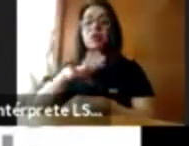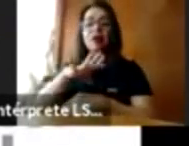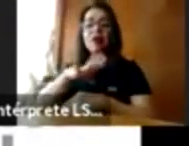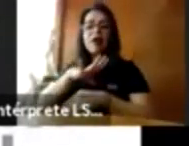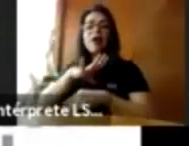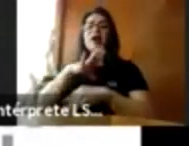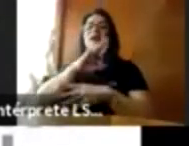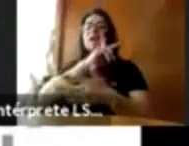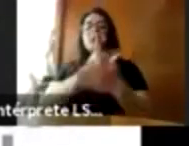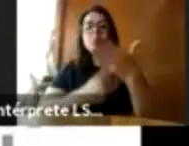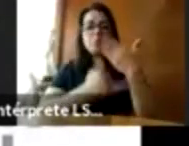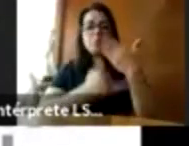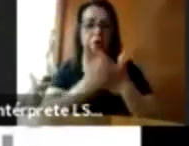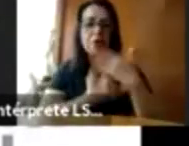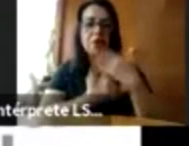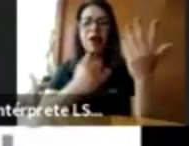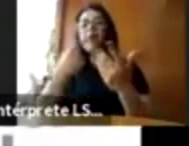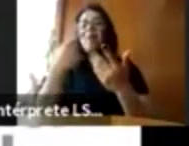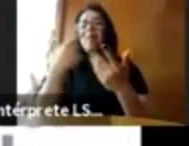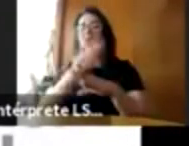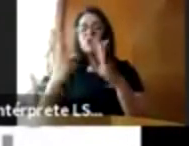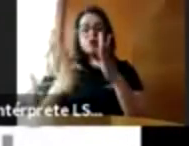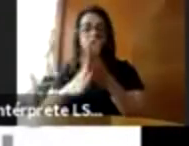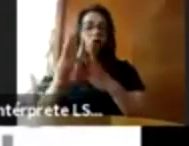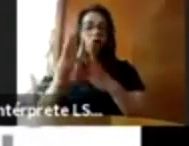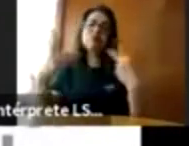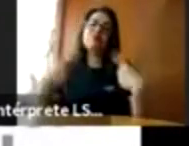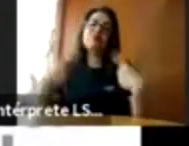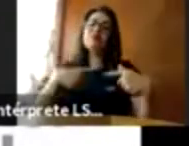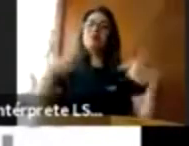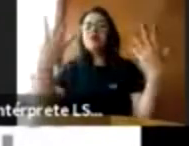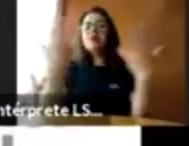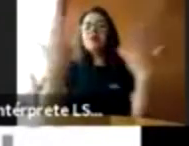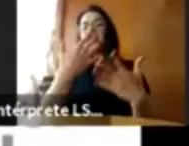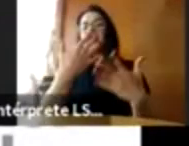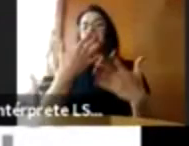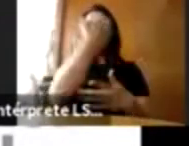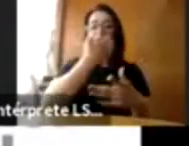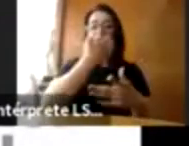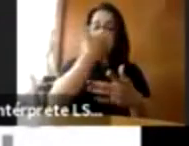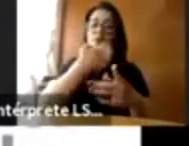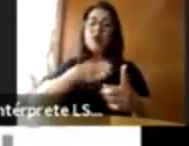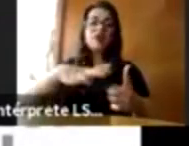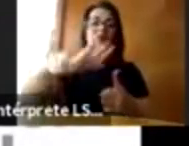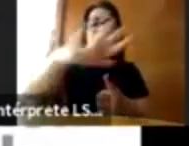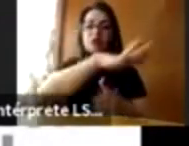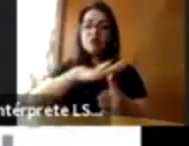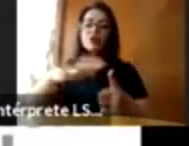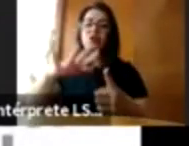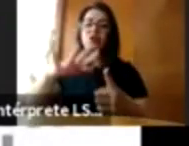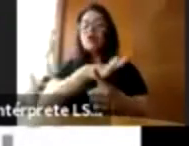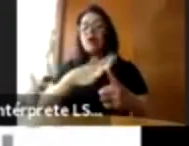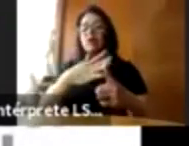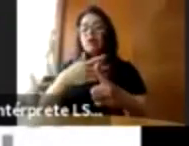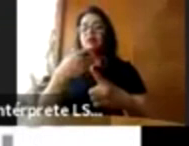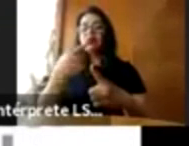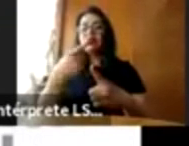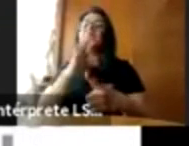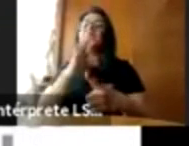hace Rosario, lo que hace Moisés en las escuelas, en las comunidades en línea, que sí pueden hacer una diferencia.